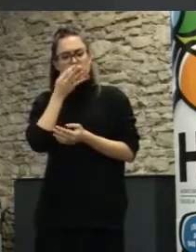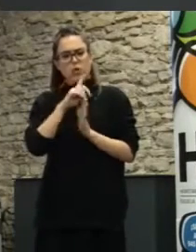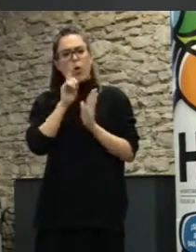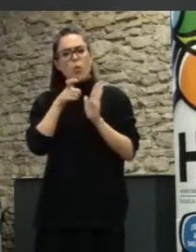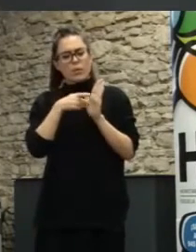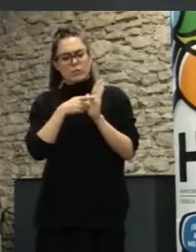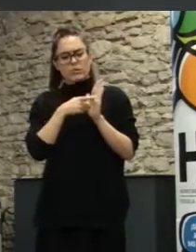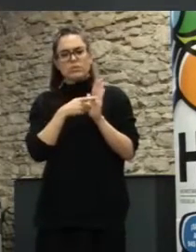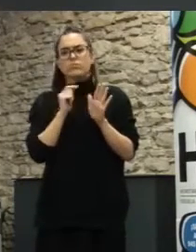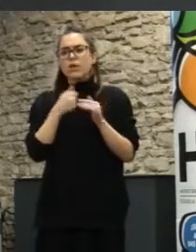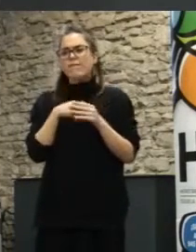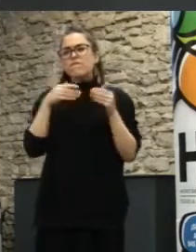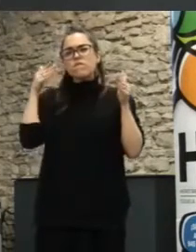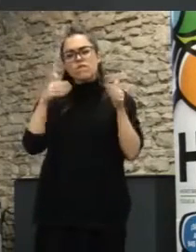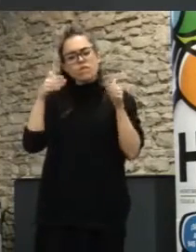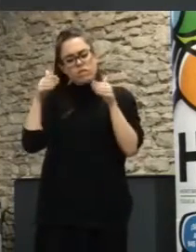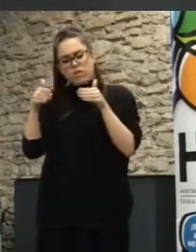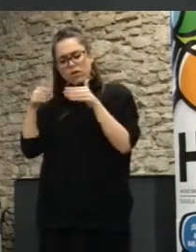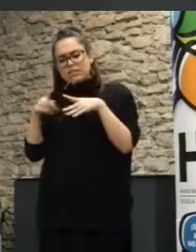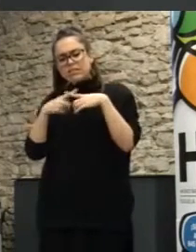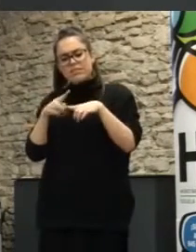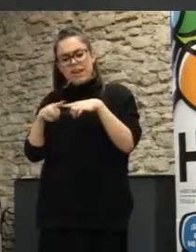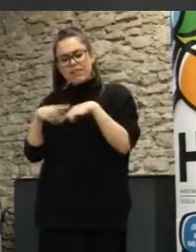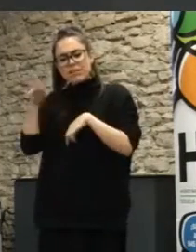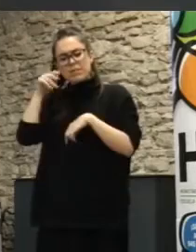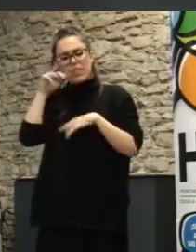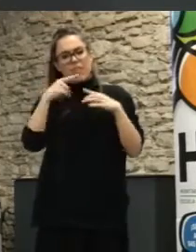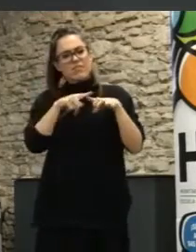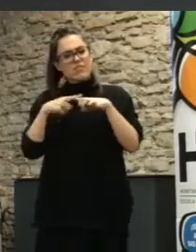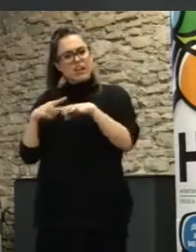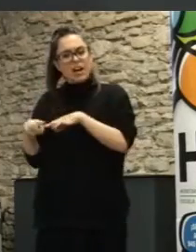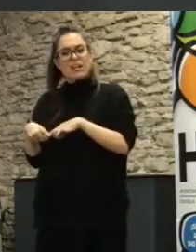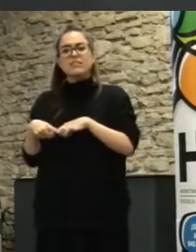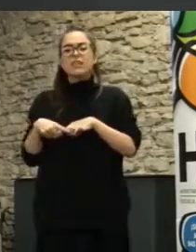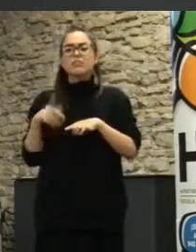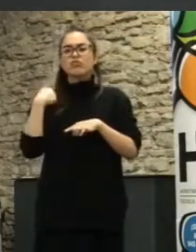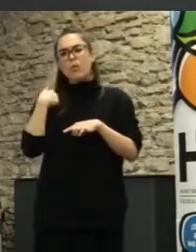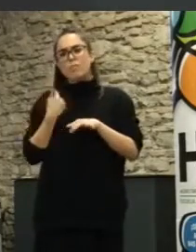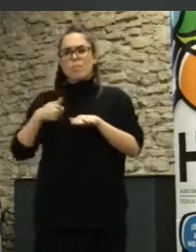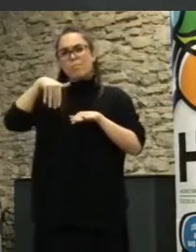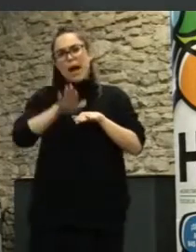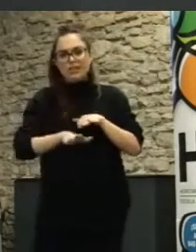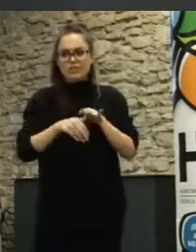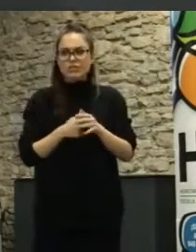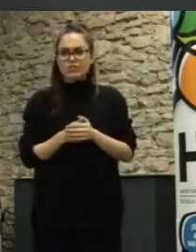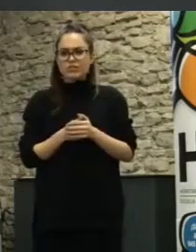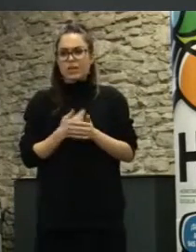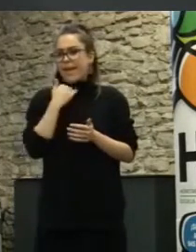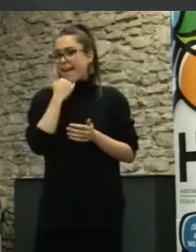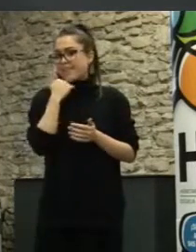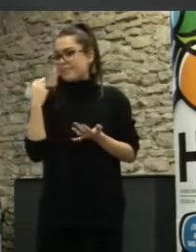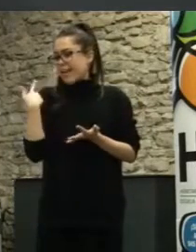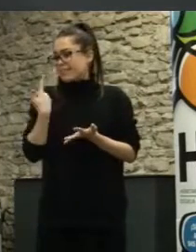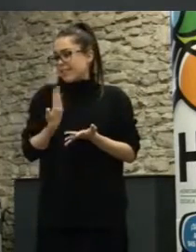enfoques sobre lo que se está haciendo en participación ciudadana. Y yo voy ir un paso más a algo sobre lo que prácticamente no se ha hablado